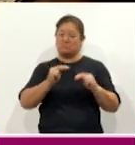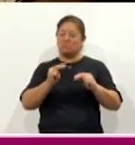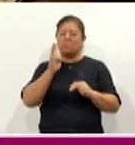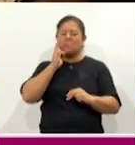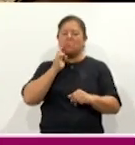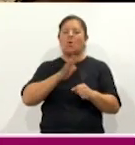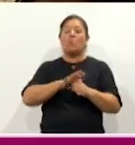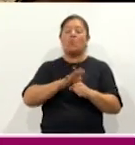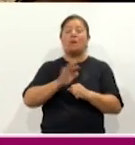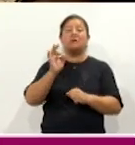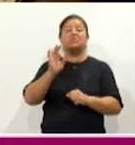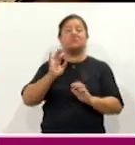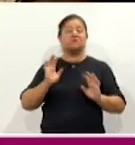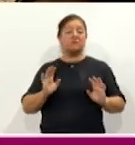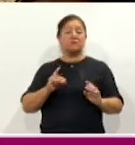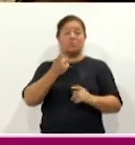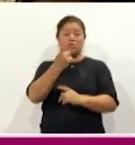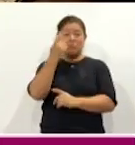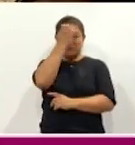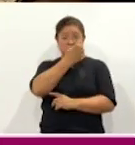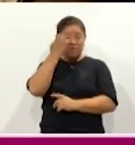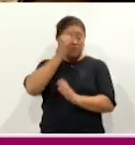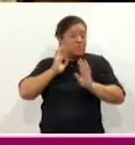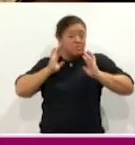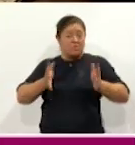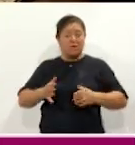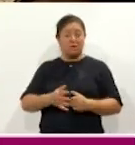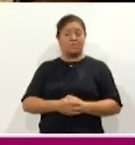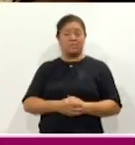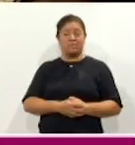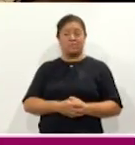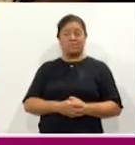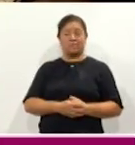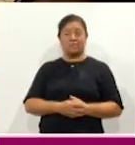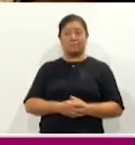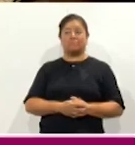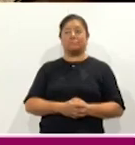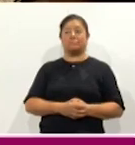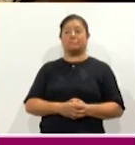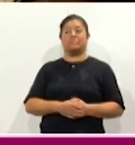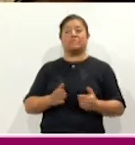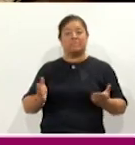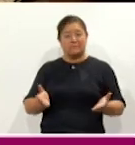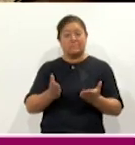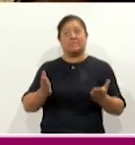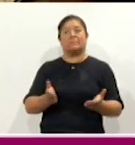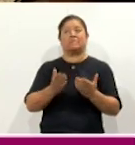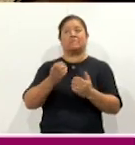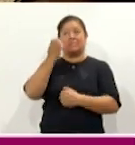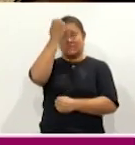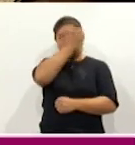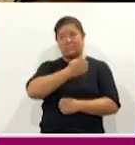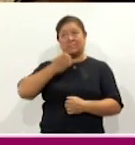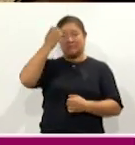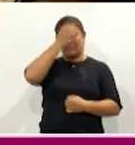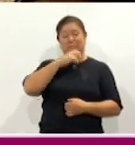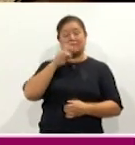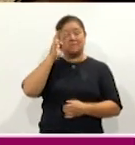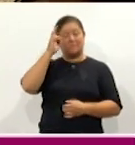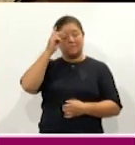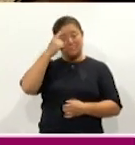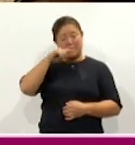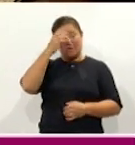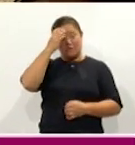se encuentran. lo mejor ya no van a tener que cruzar toda la secundaria, sino que se animen a hacer el examen para saber en qué nivel se